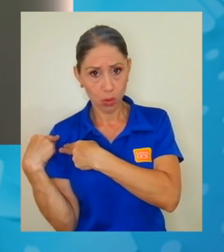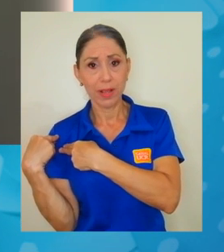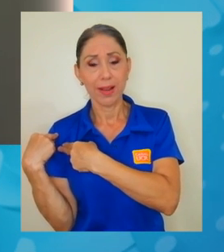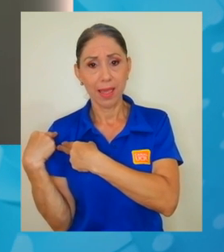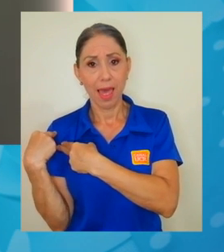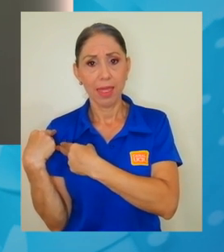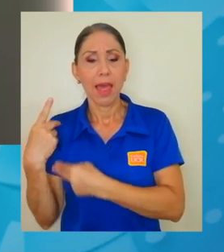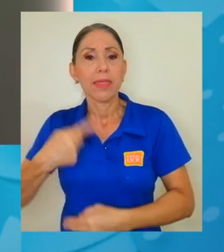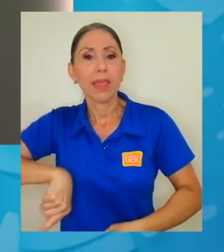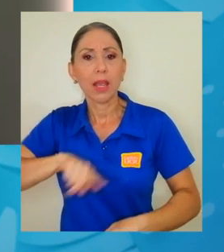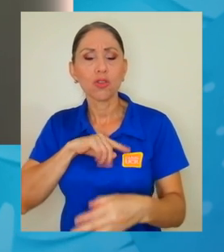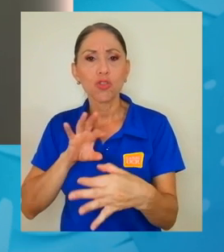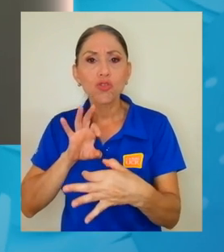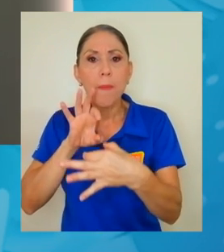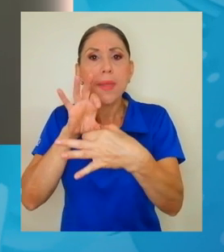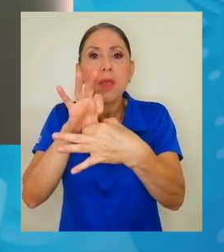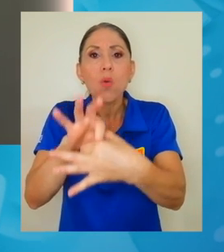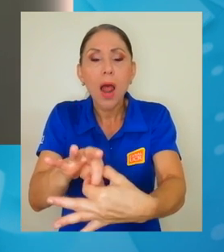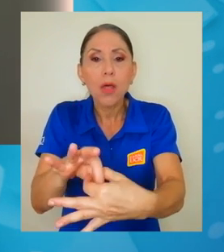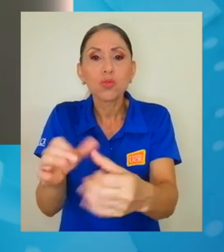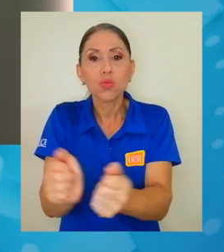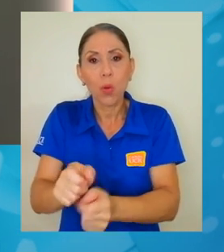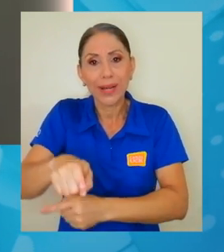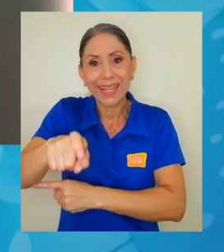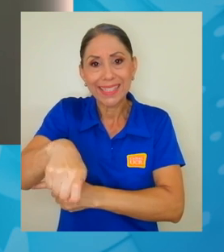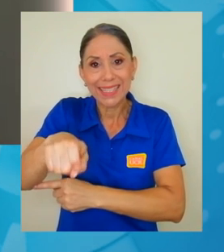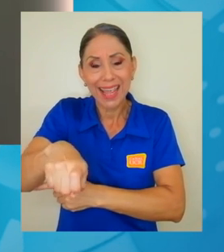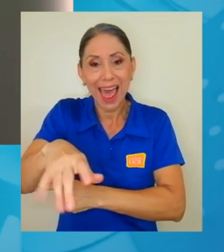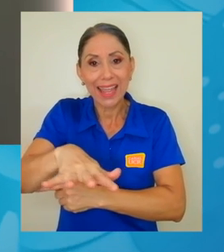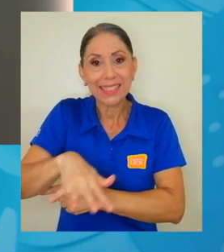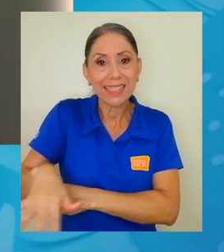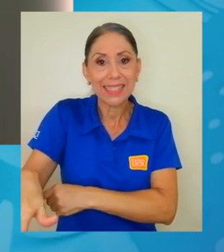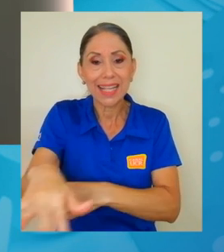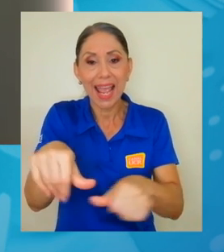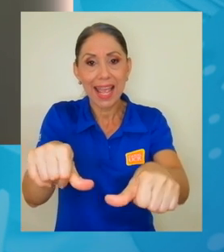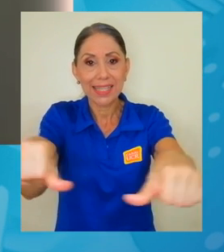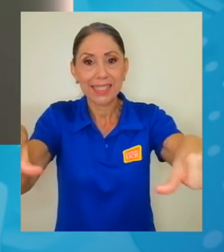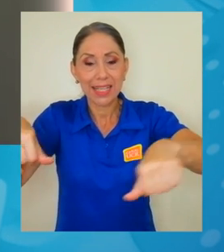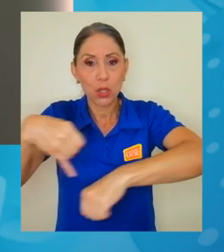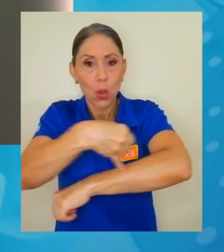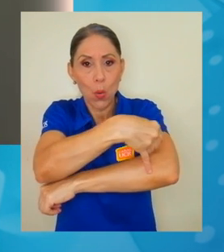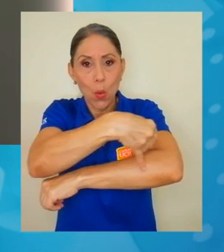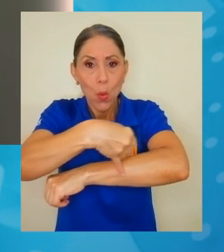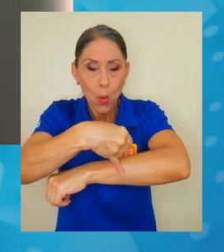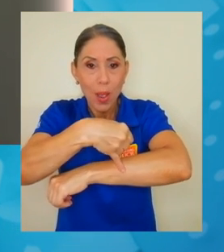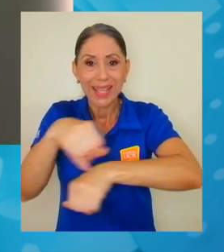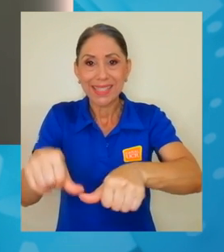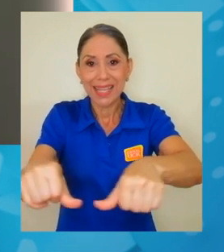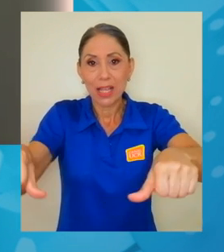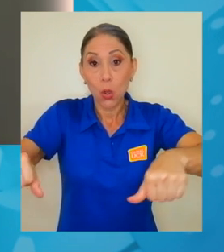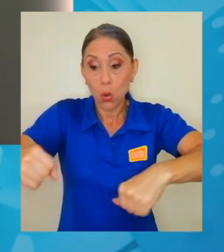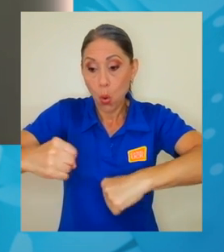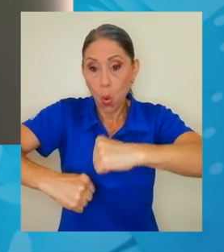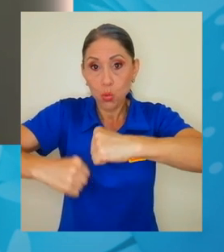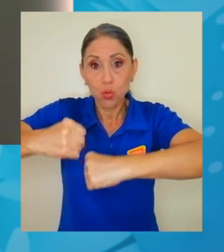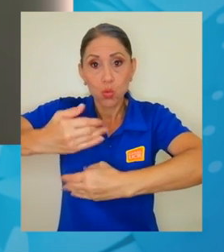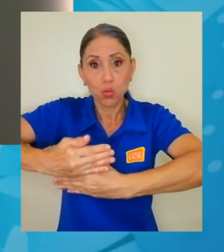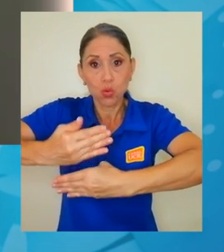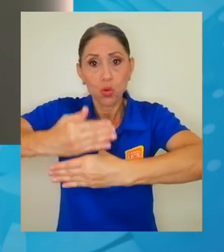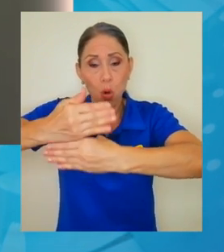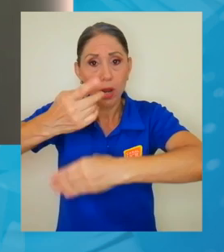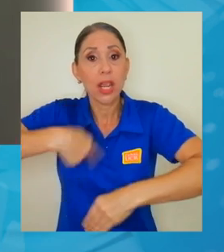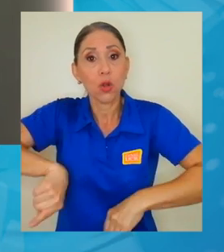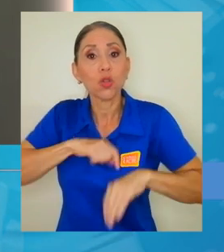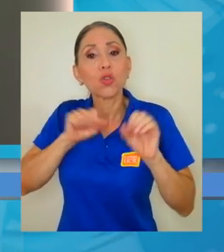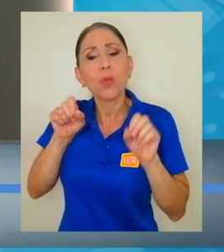vinculados con las necesidades del sector, especialmente de ingeniería, sector construcción y hacer aportes